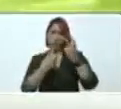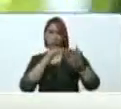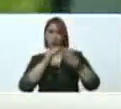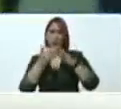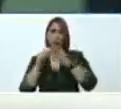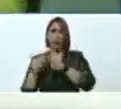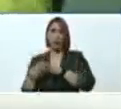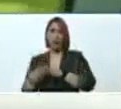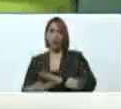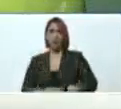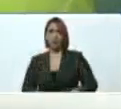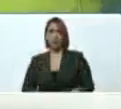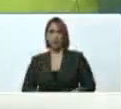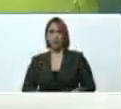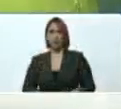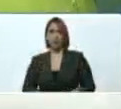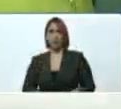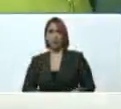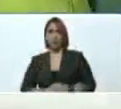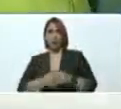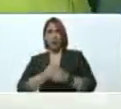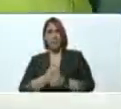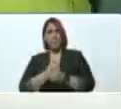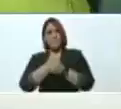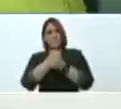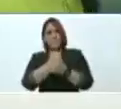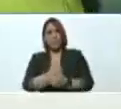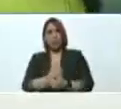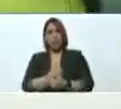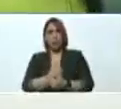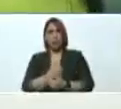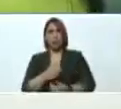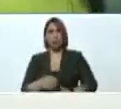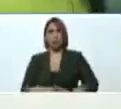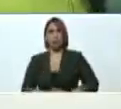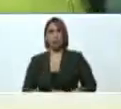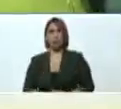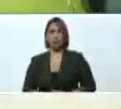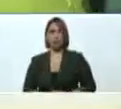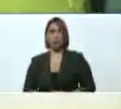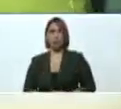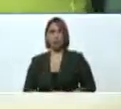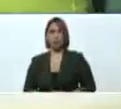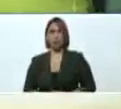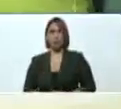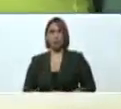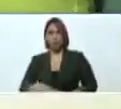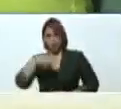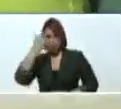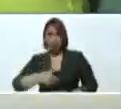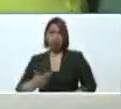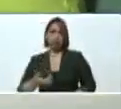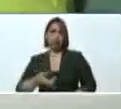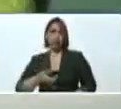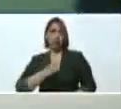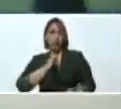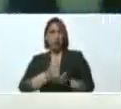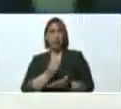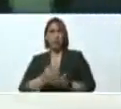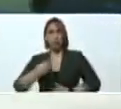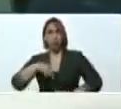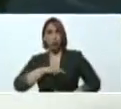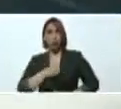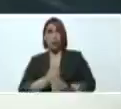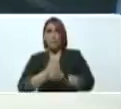entre las calles. El amor, el amor es lo que nos califica a nosotros. El